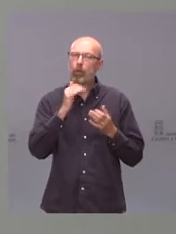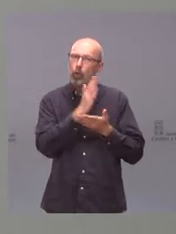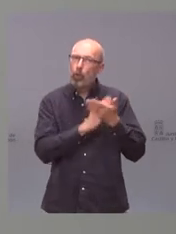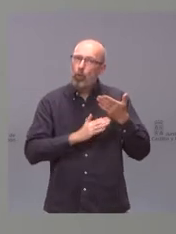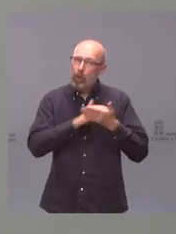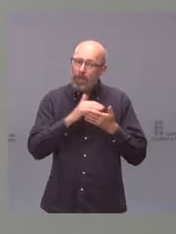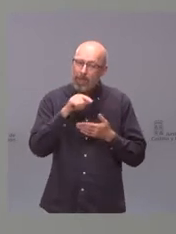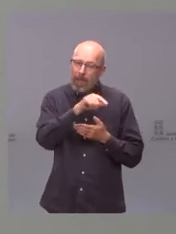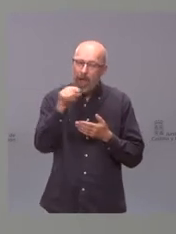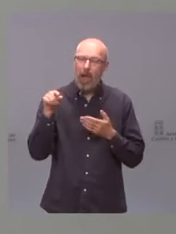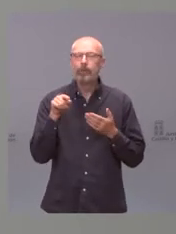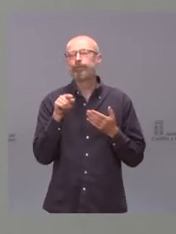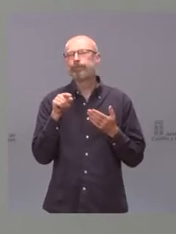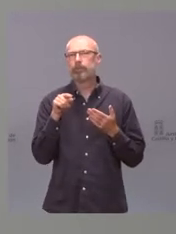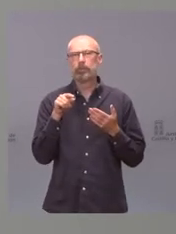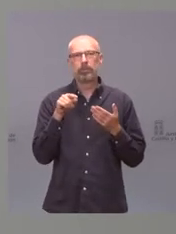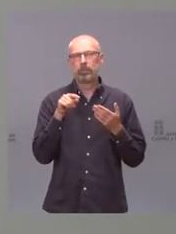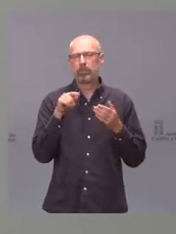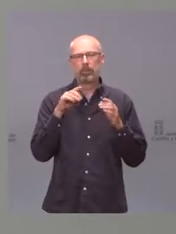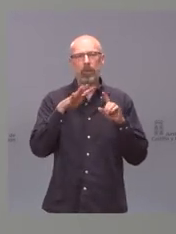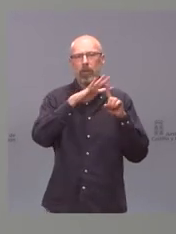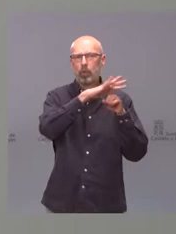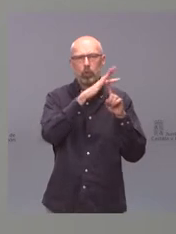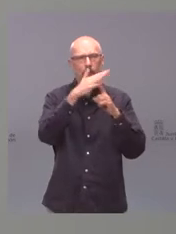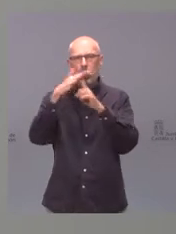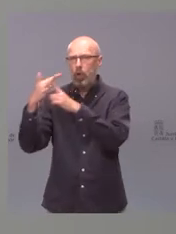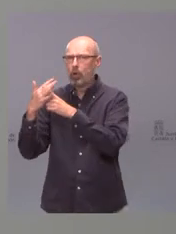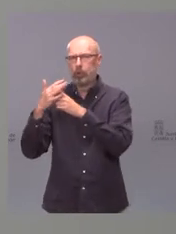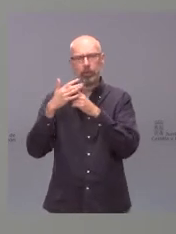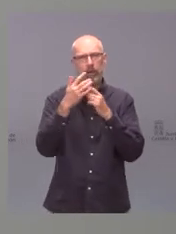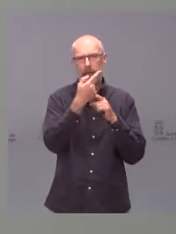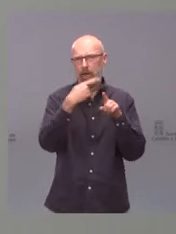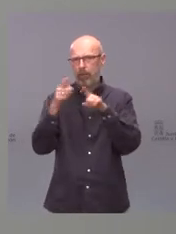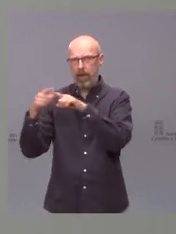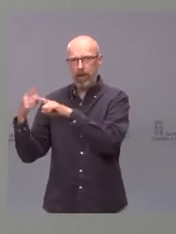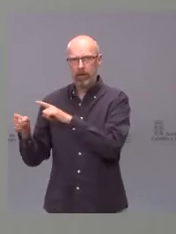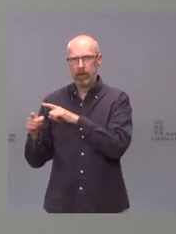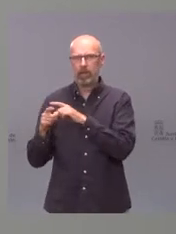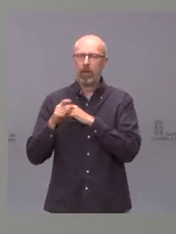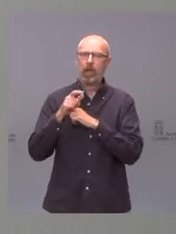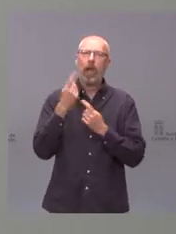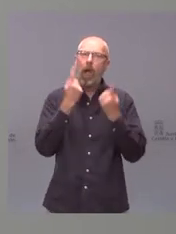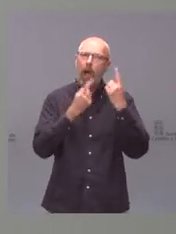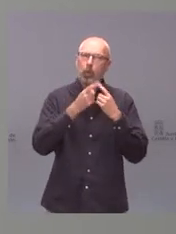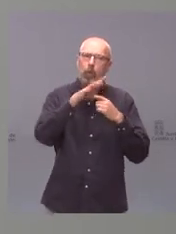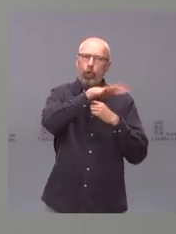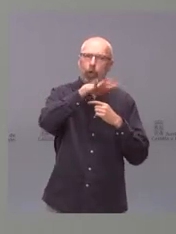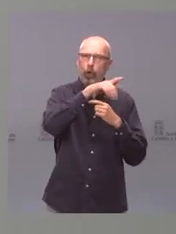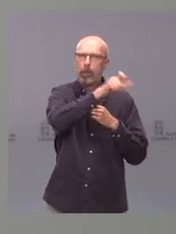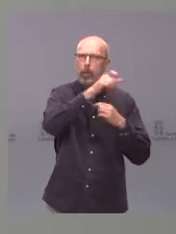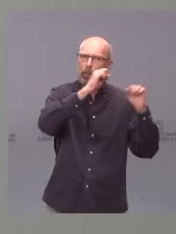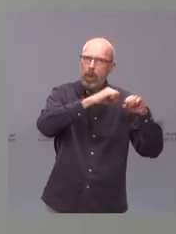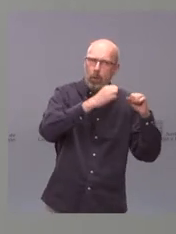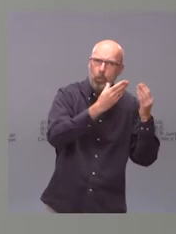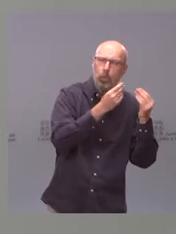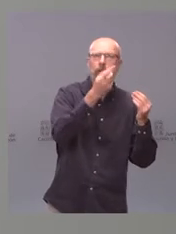diferente, en algunos casos muy dispersa, con población anciana. Nos pasa en alguna provincia